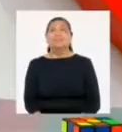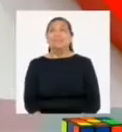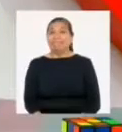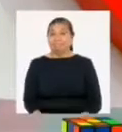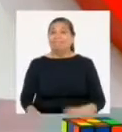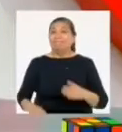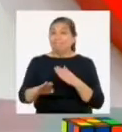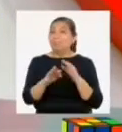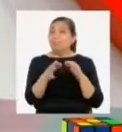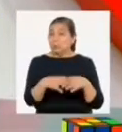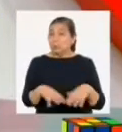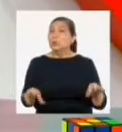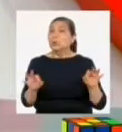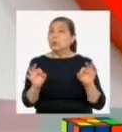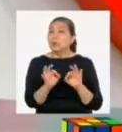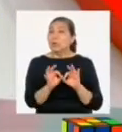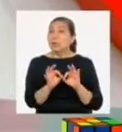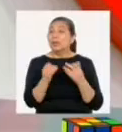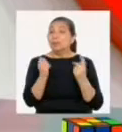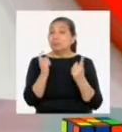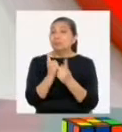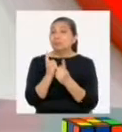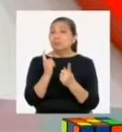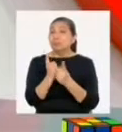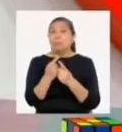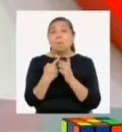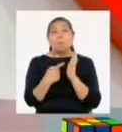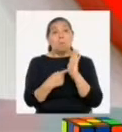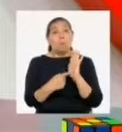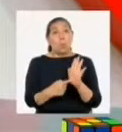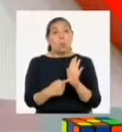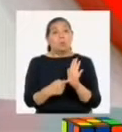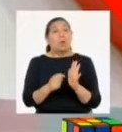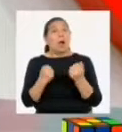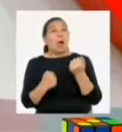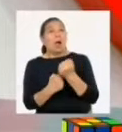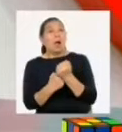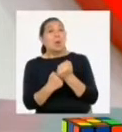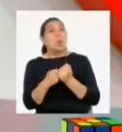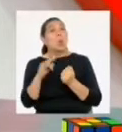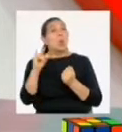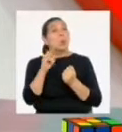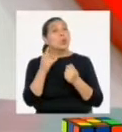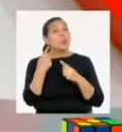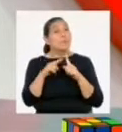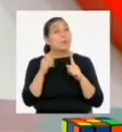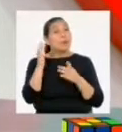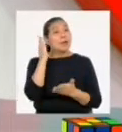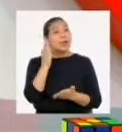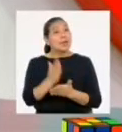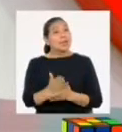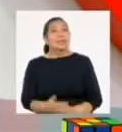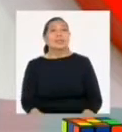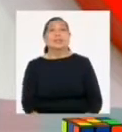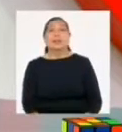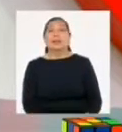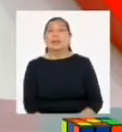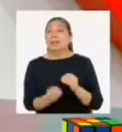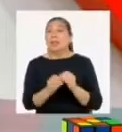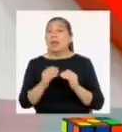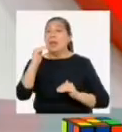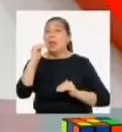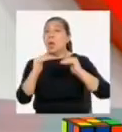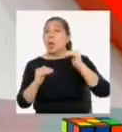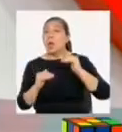Es una fuente importante, pues encontramos evidencias de que se apoyaba el uso correctivo del castigo y el